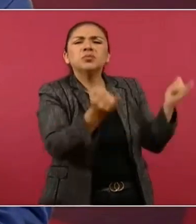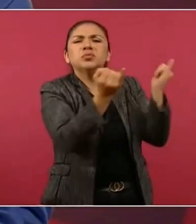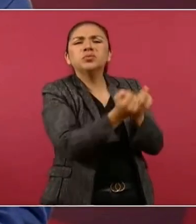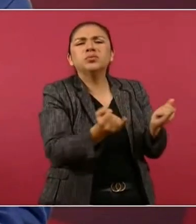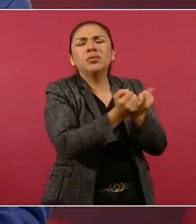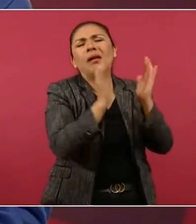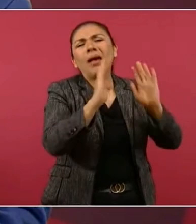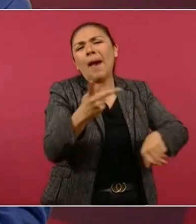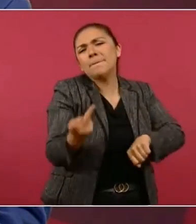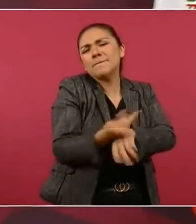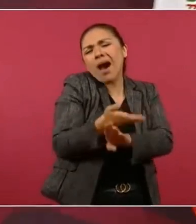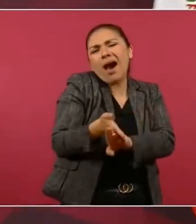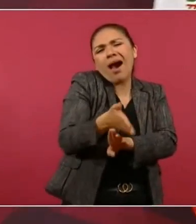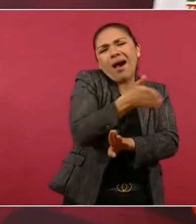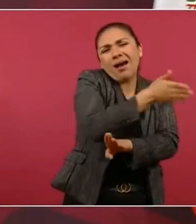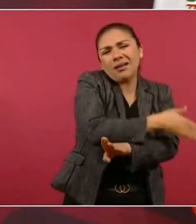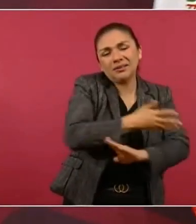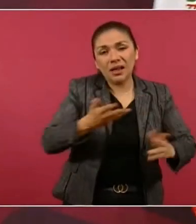Este,